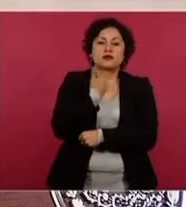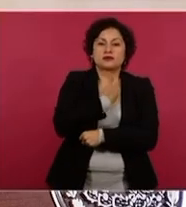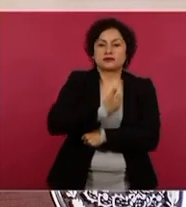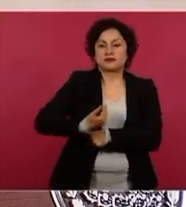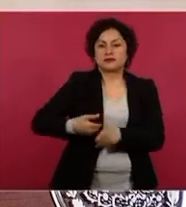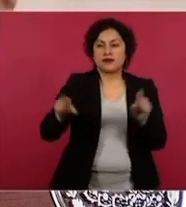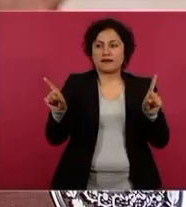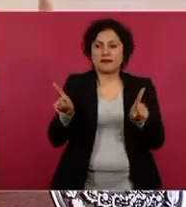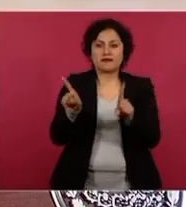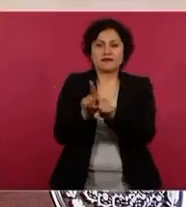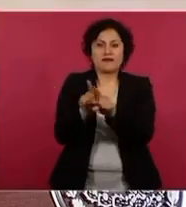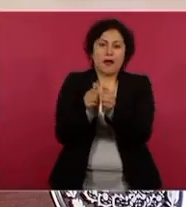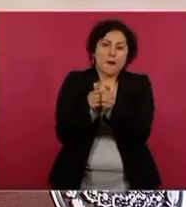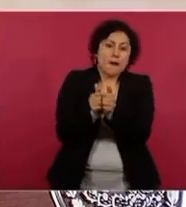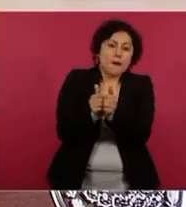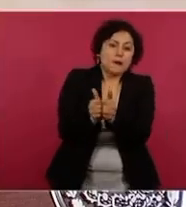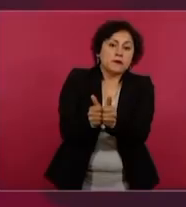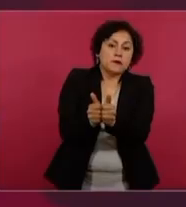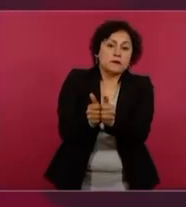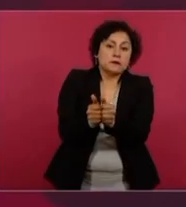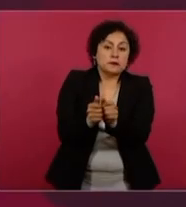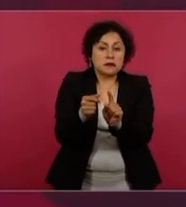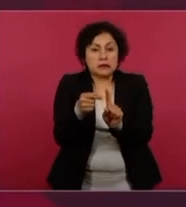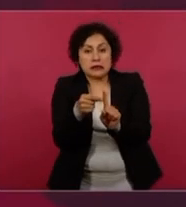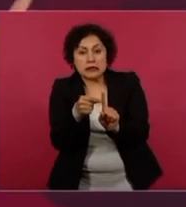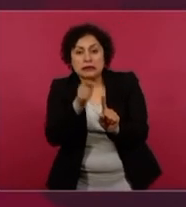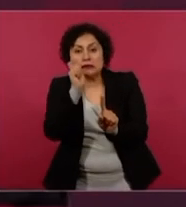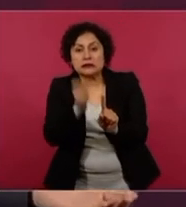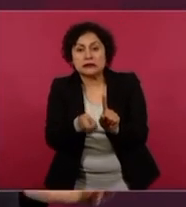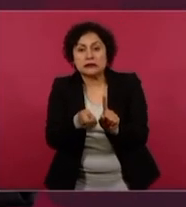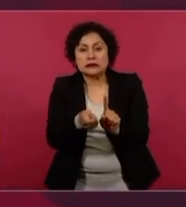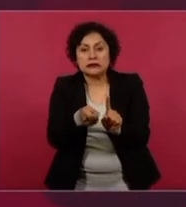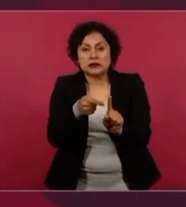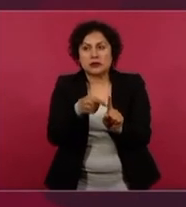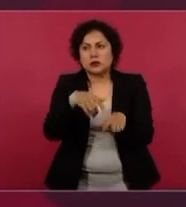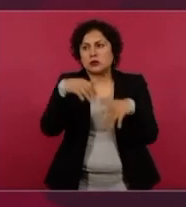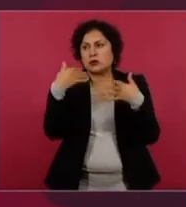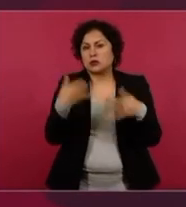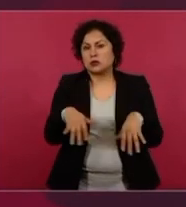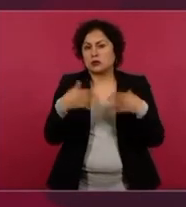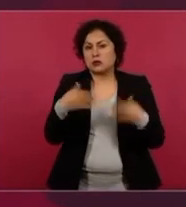Nada más que de eso no hablan los medios